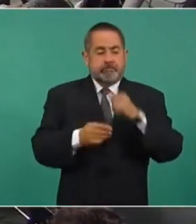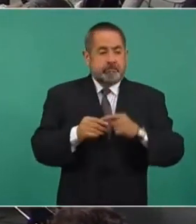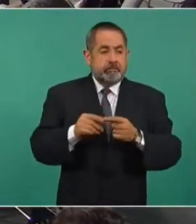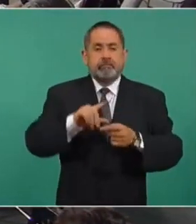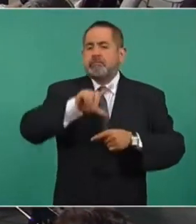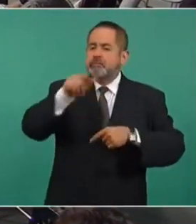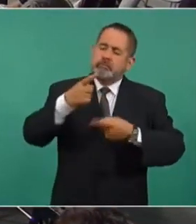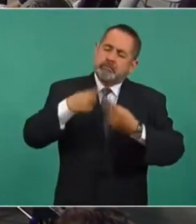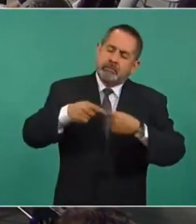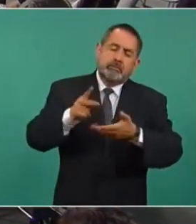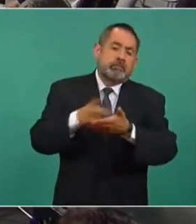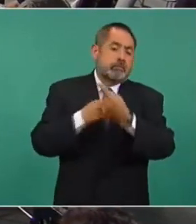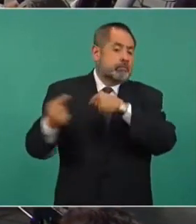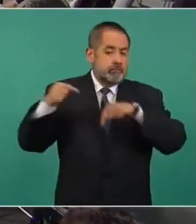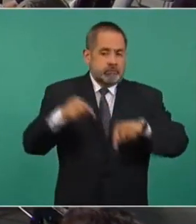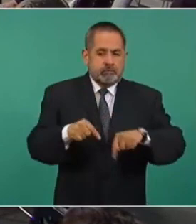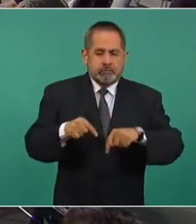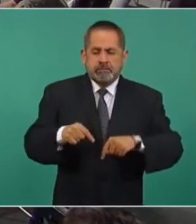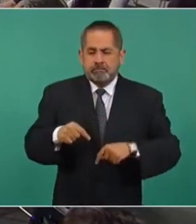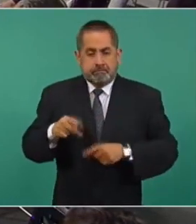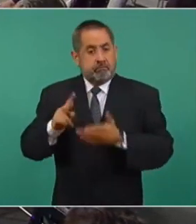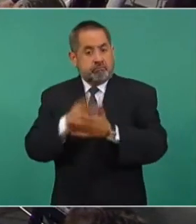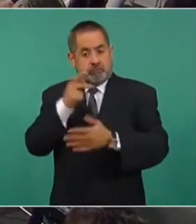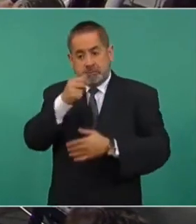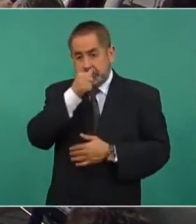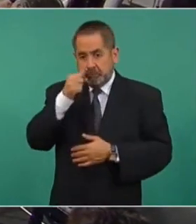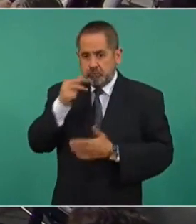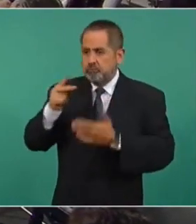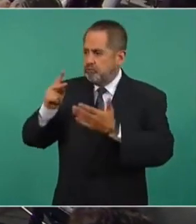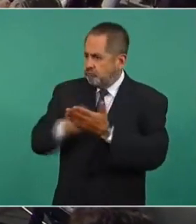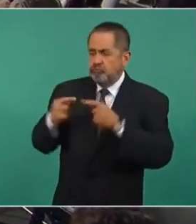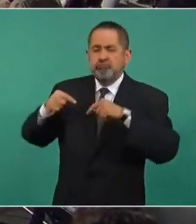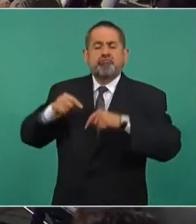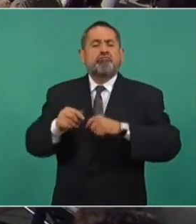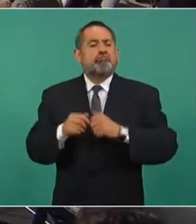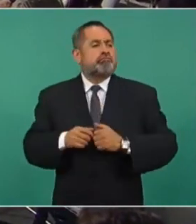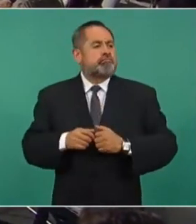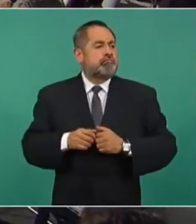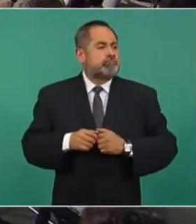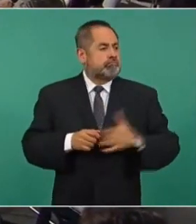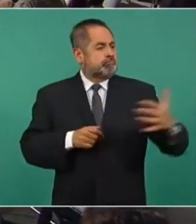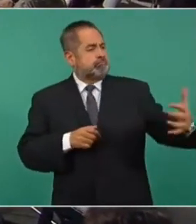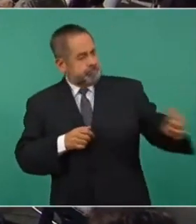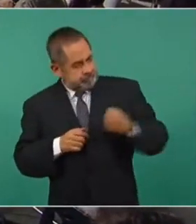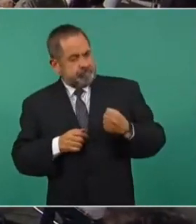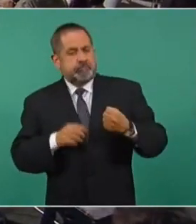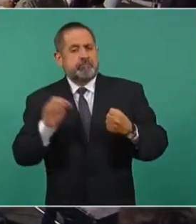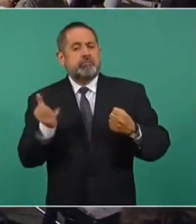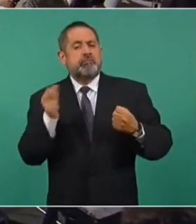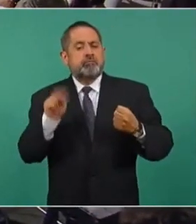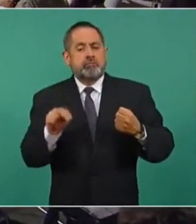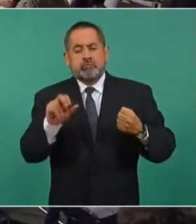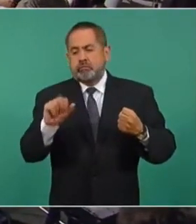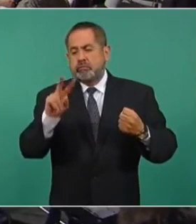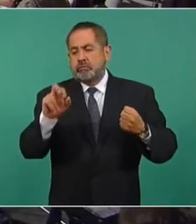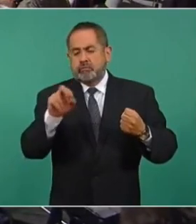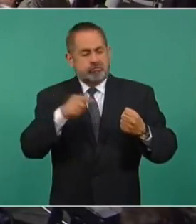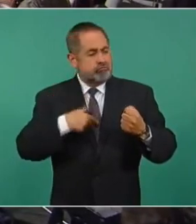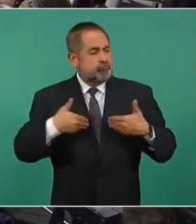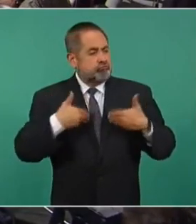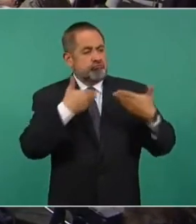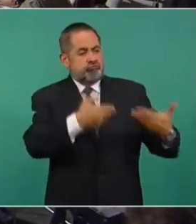regresa, se incorpora con Juan Álvarez, porque le tenía